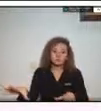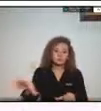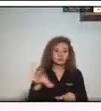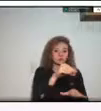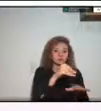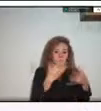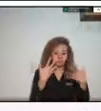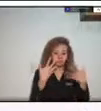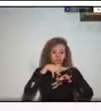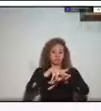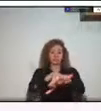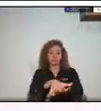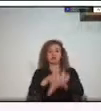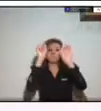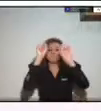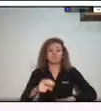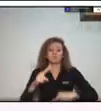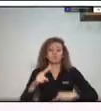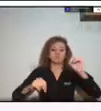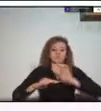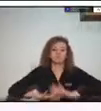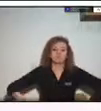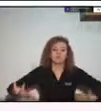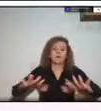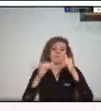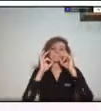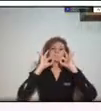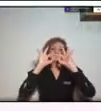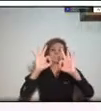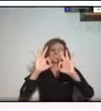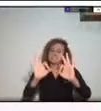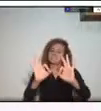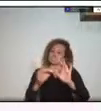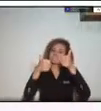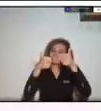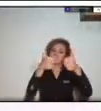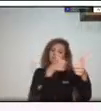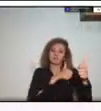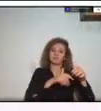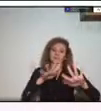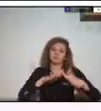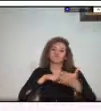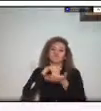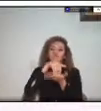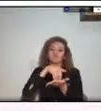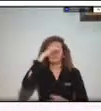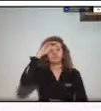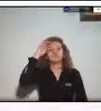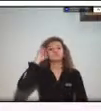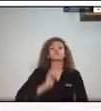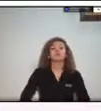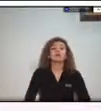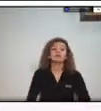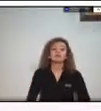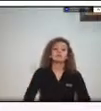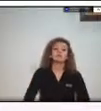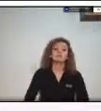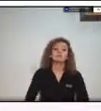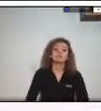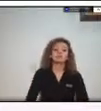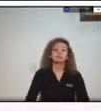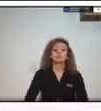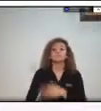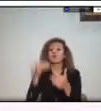construir un escenario de territorio sostenible y resiliente finalmente decirles que los desastres no son